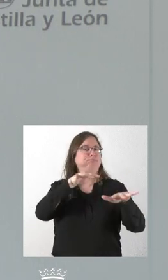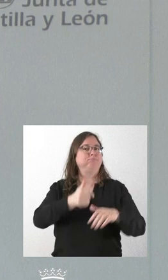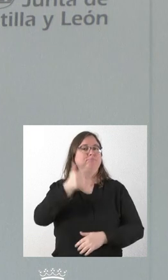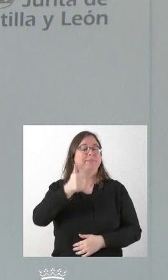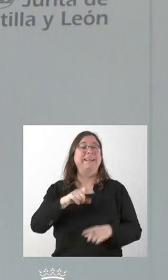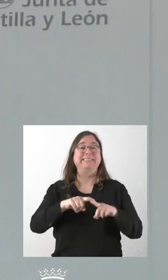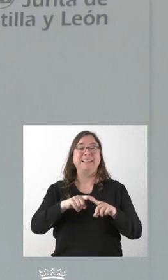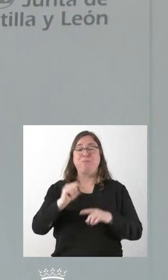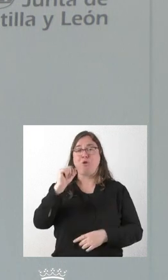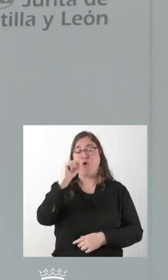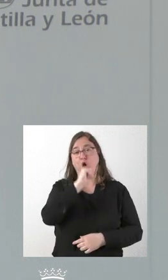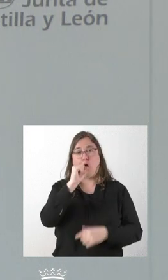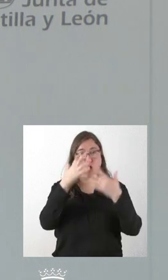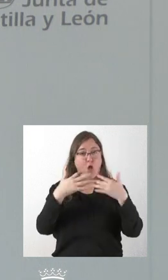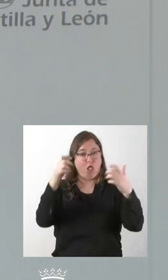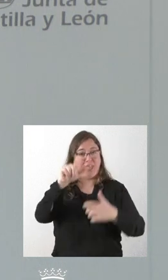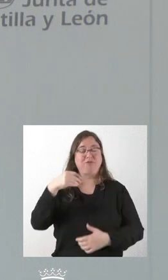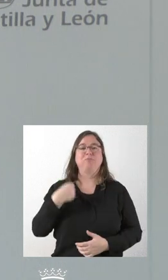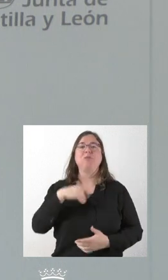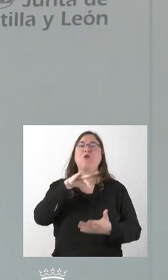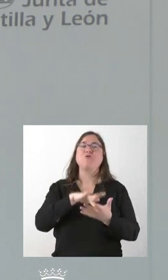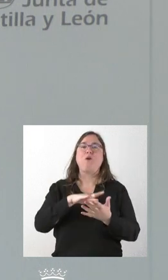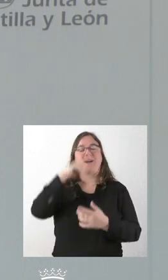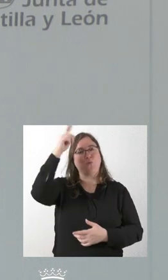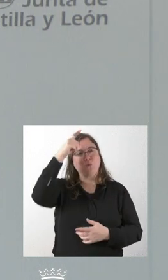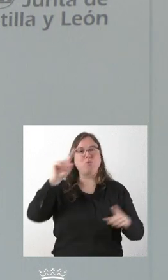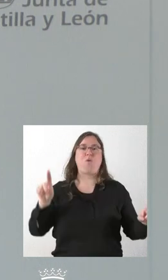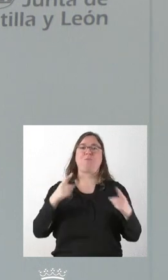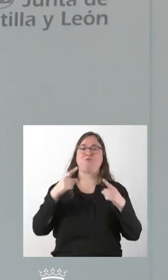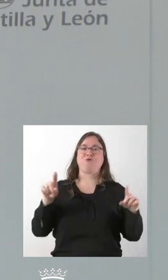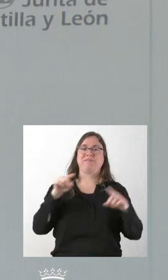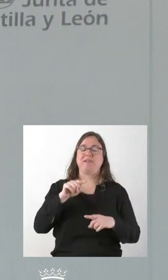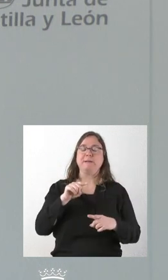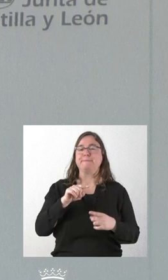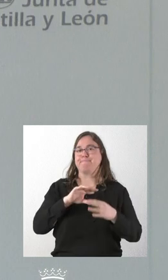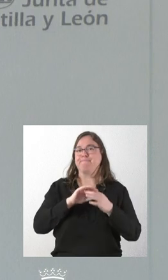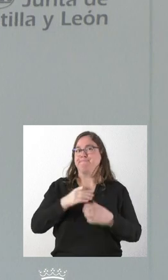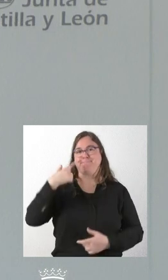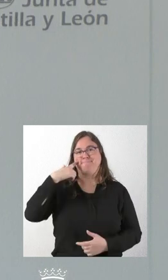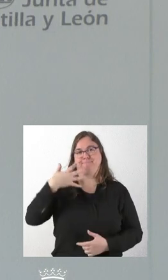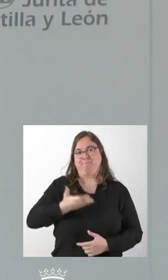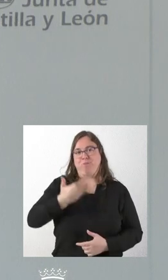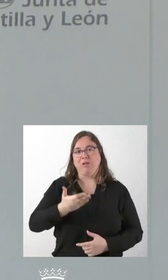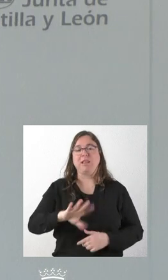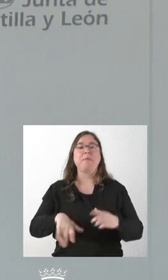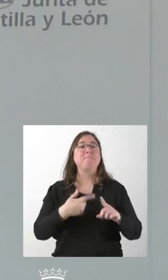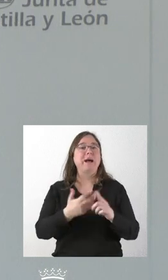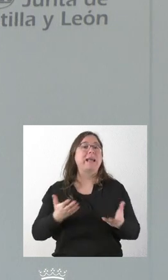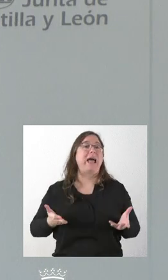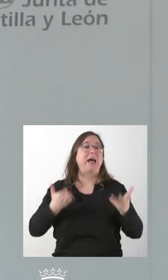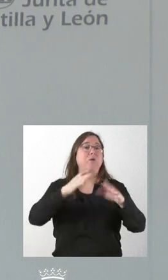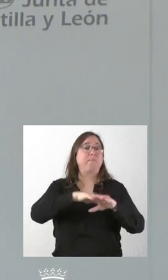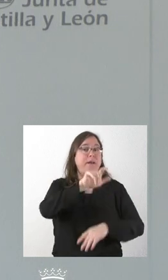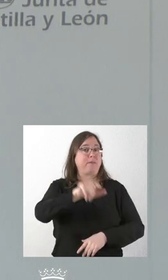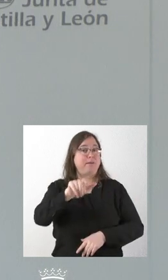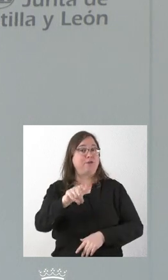conciertos y de acontecimientos en el ámbito cultural y musical, pues tiene una cierta trascendencia. Ayuda también a que personas se